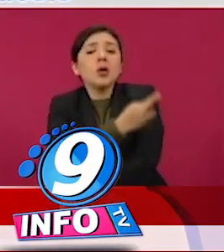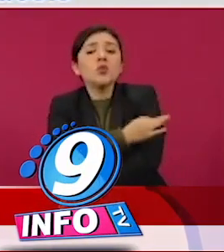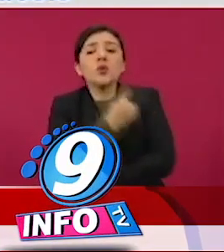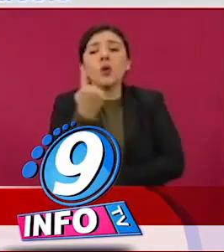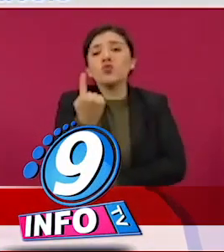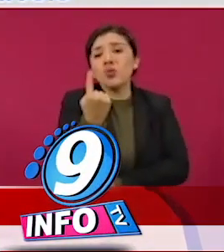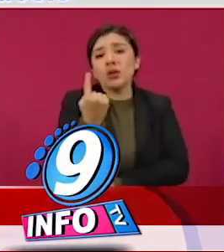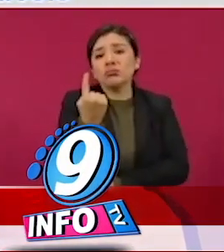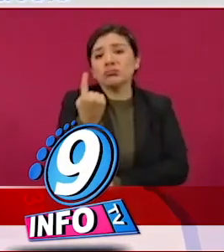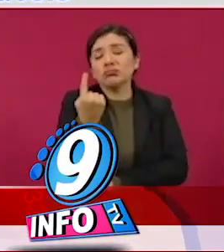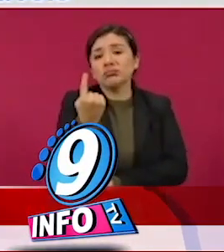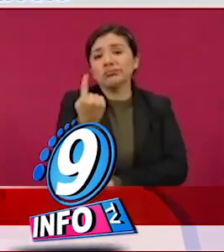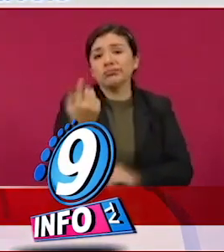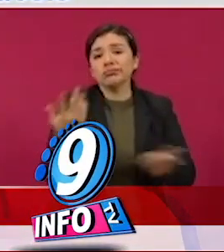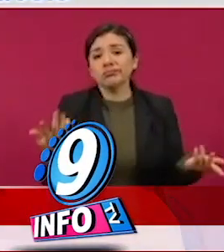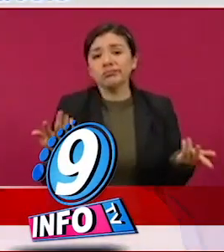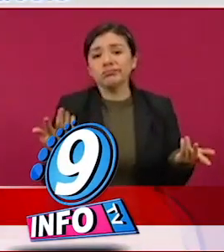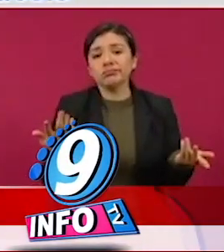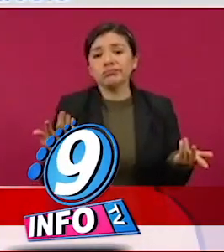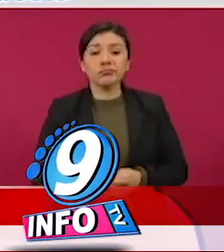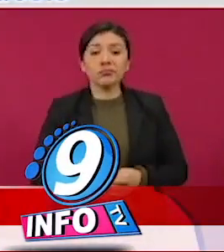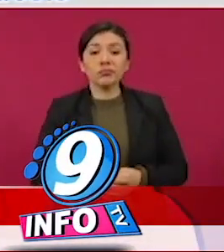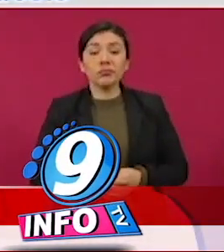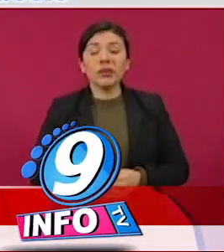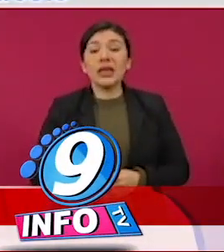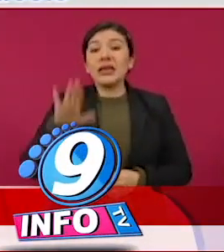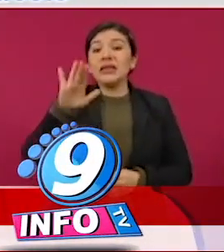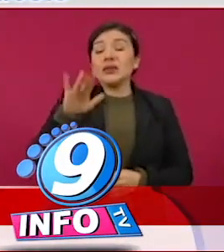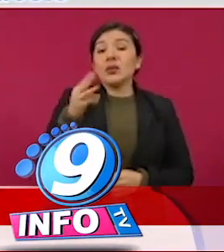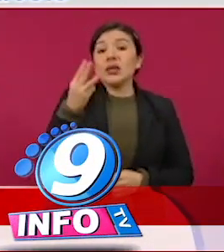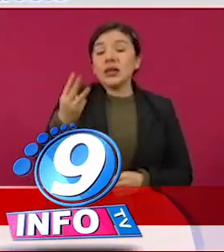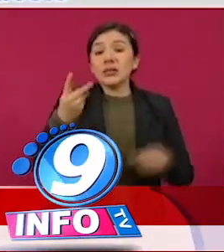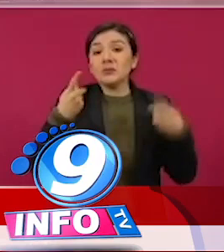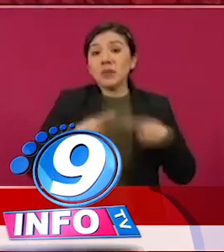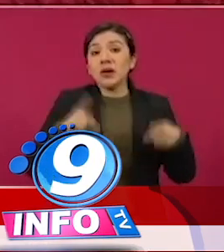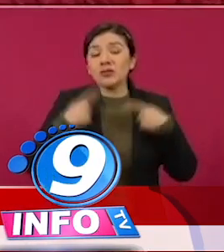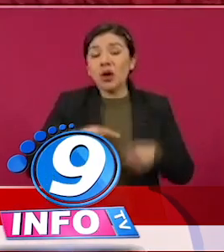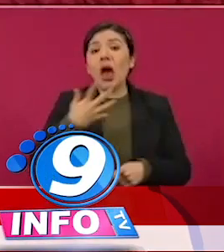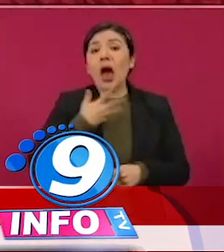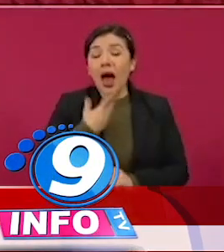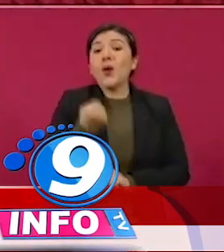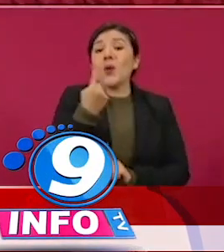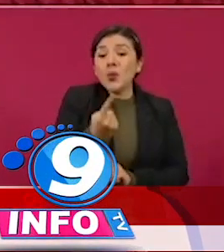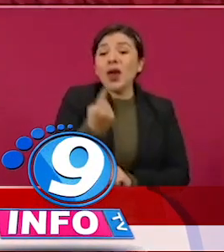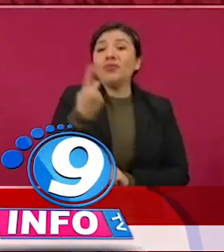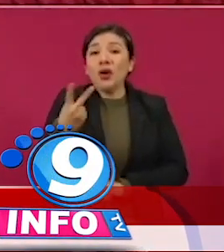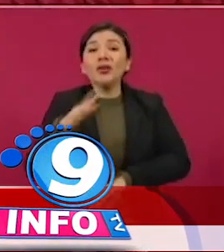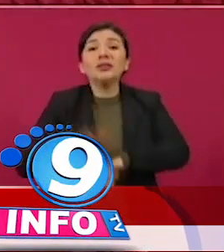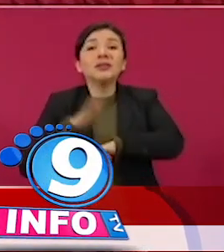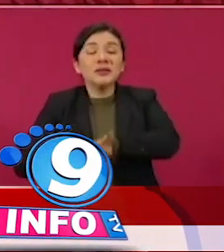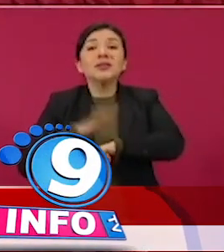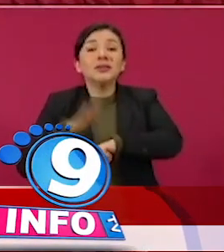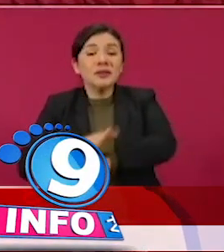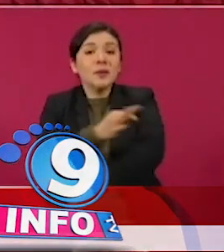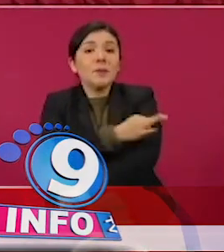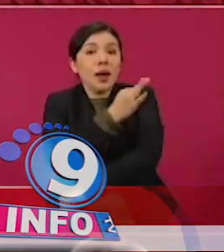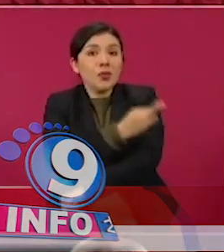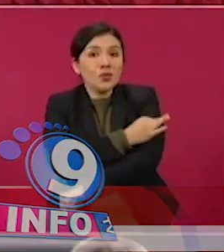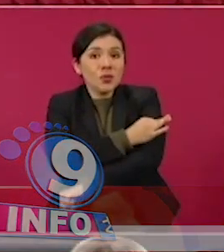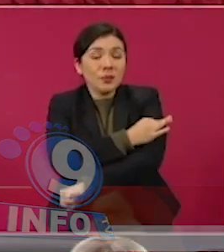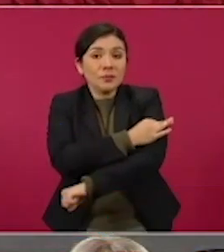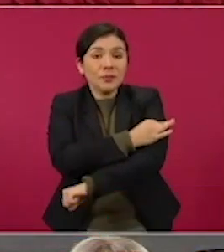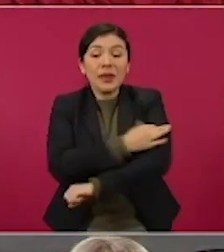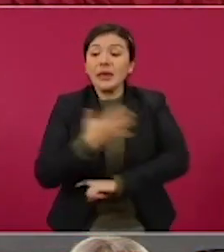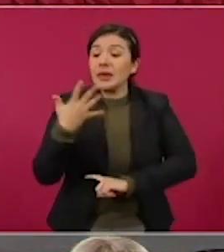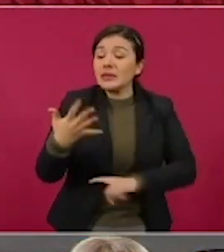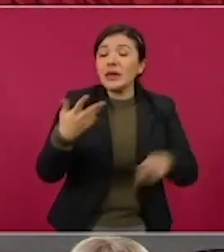53 personas con dos dosis y